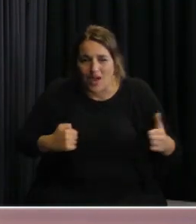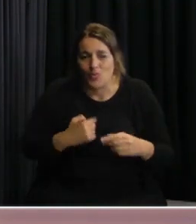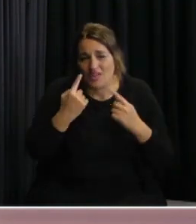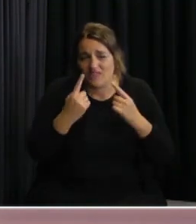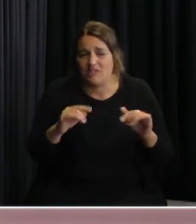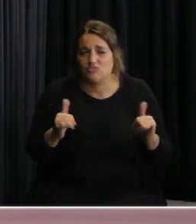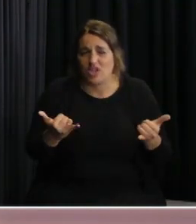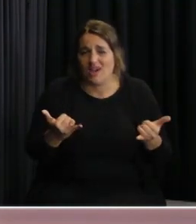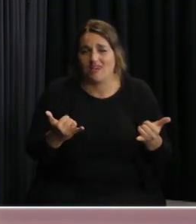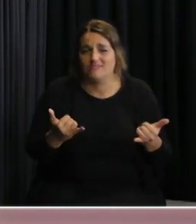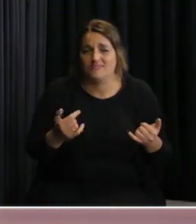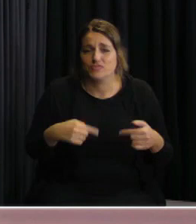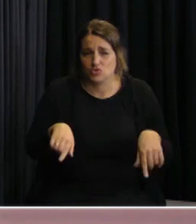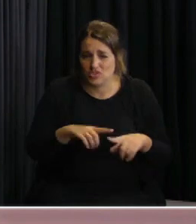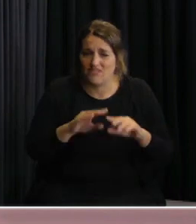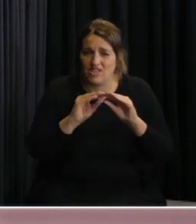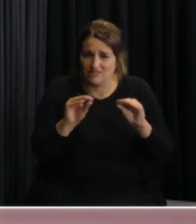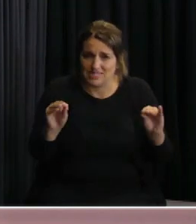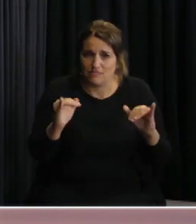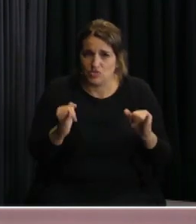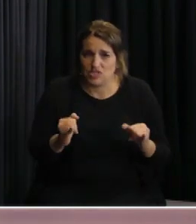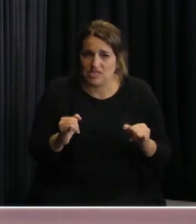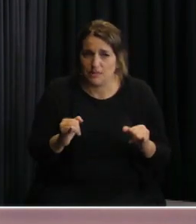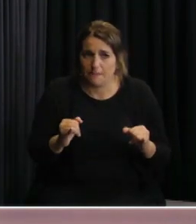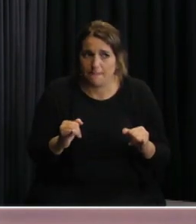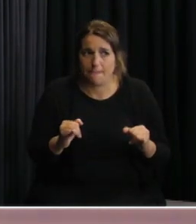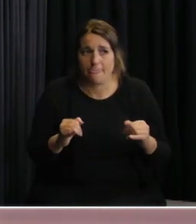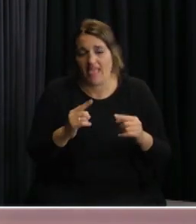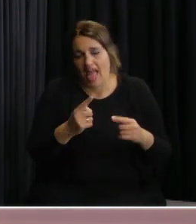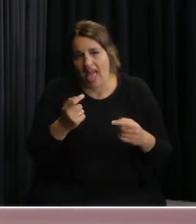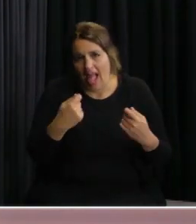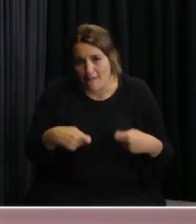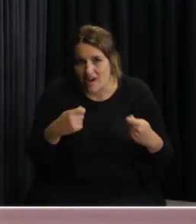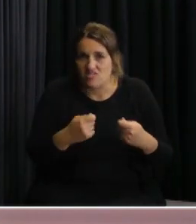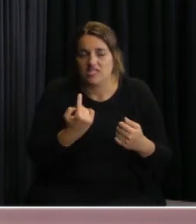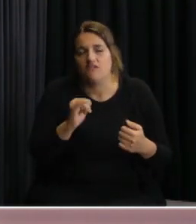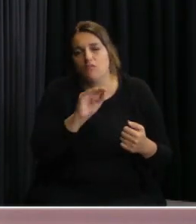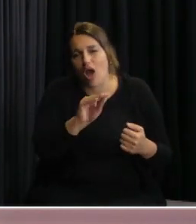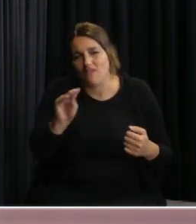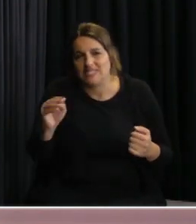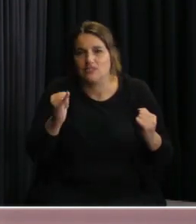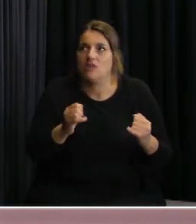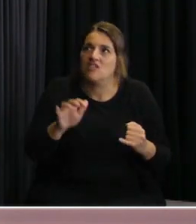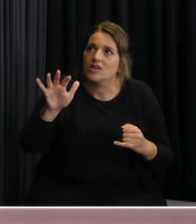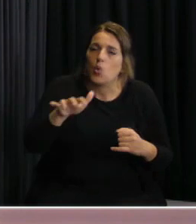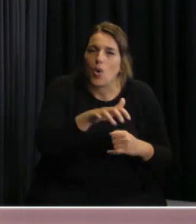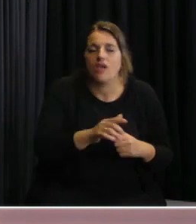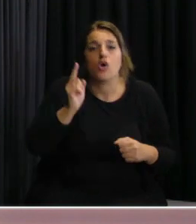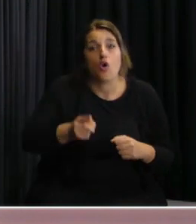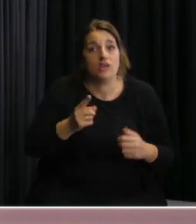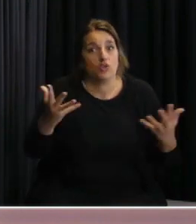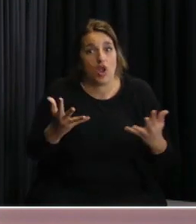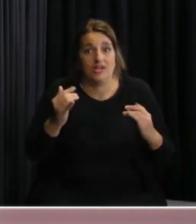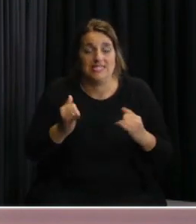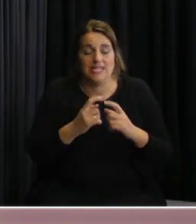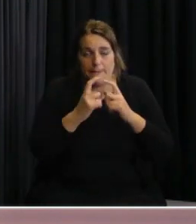que fuimos anunciando en los almacenes fuimos anunciando lugares donde es obligatorio el uso de